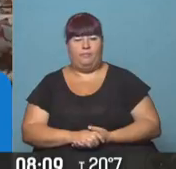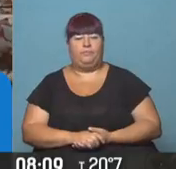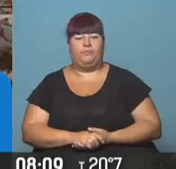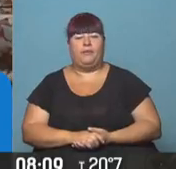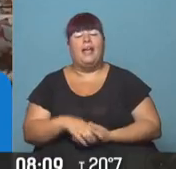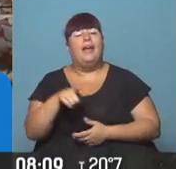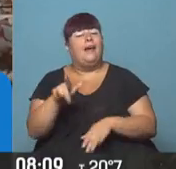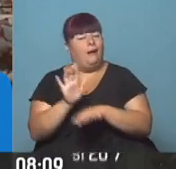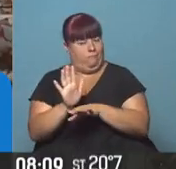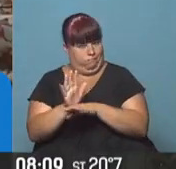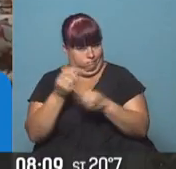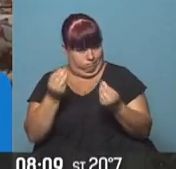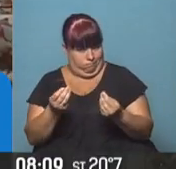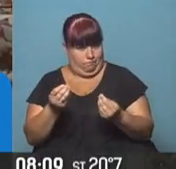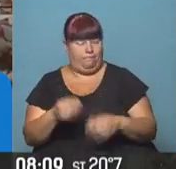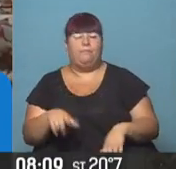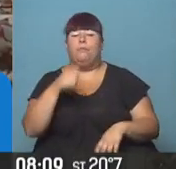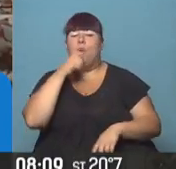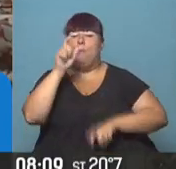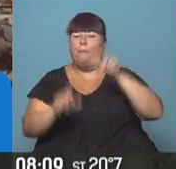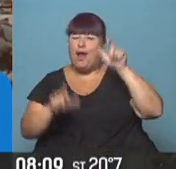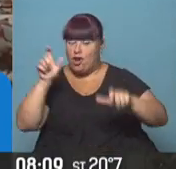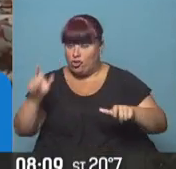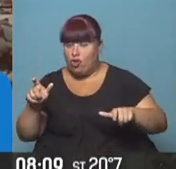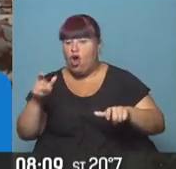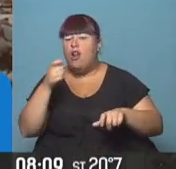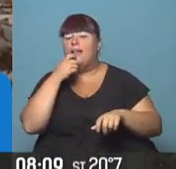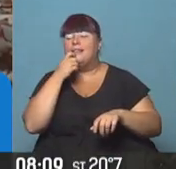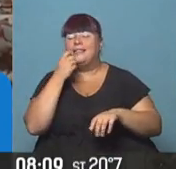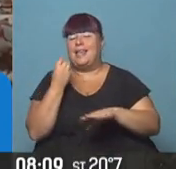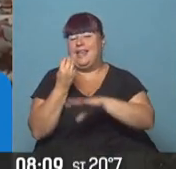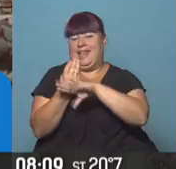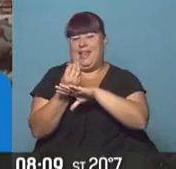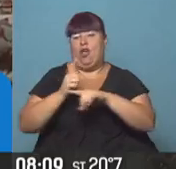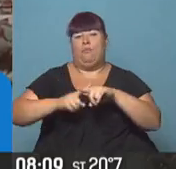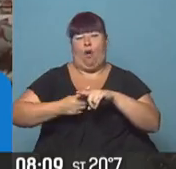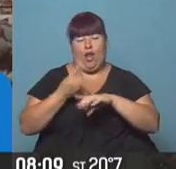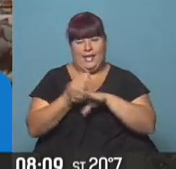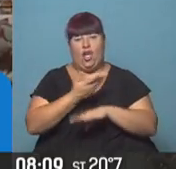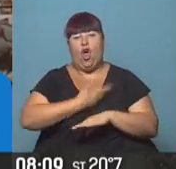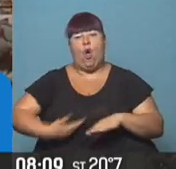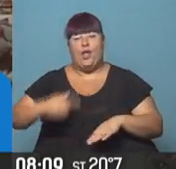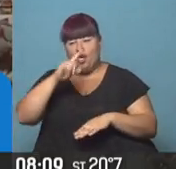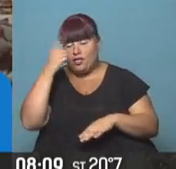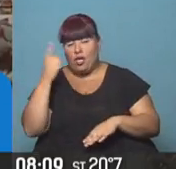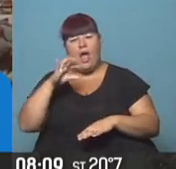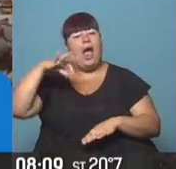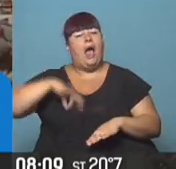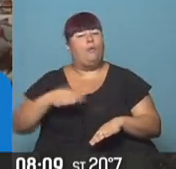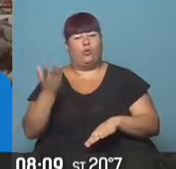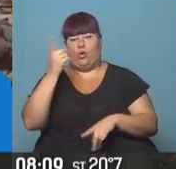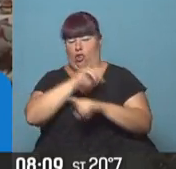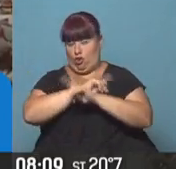Esto quiere decir que los funcionarios con cargos de designación política del gobierno nacional no van a tener